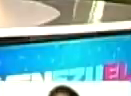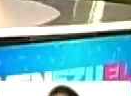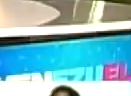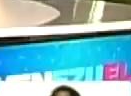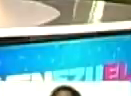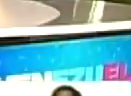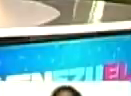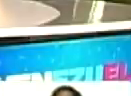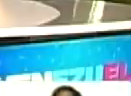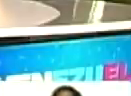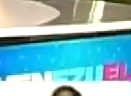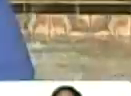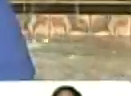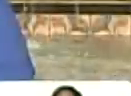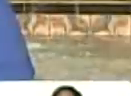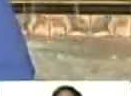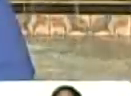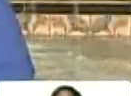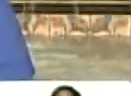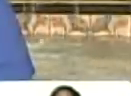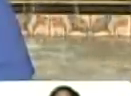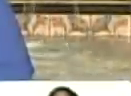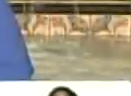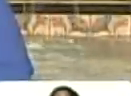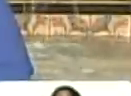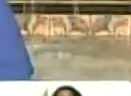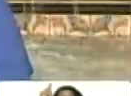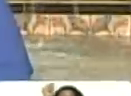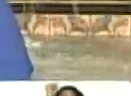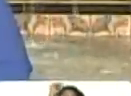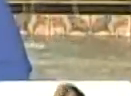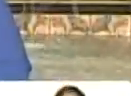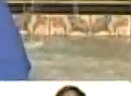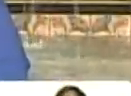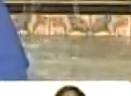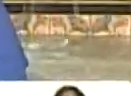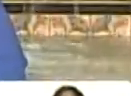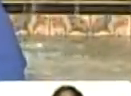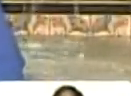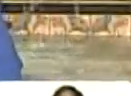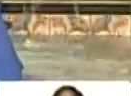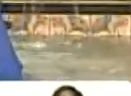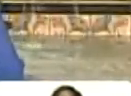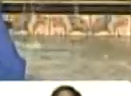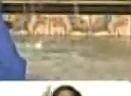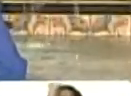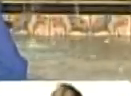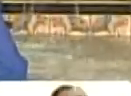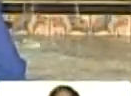Pretendiendo, es como quien lanza un misil, lanzan un misil contra Moscú y se les regresa.